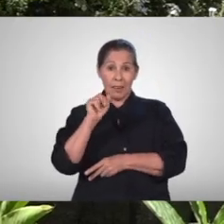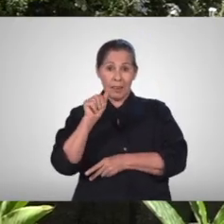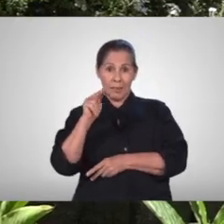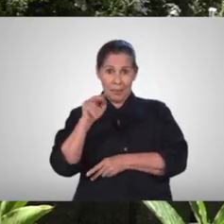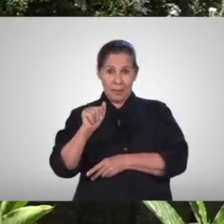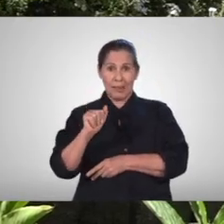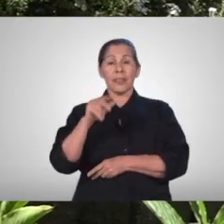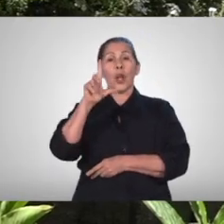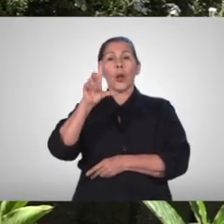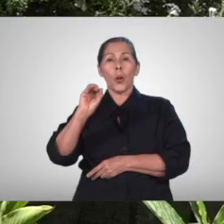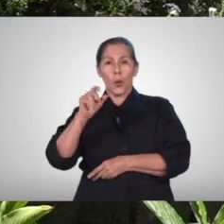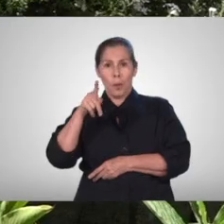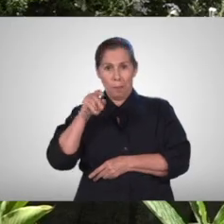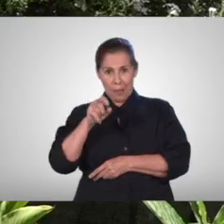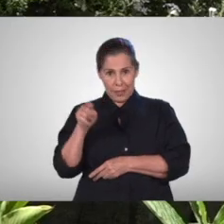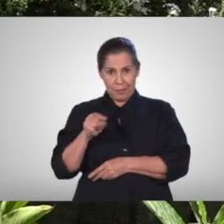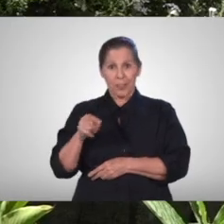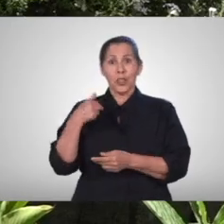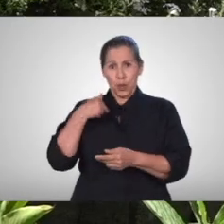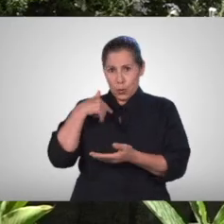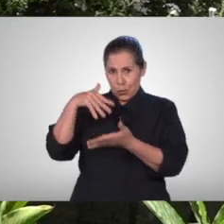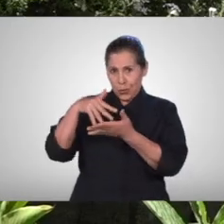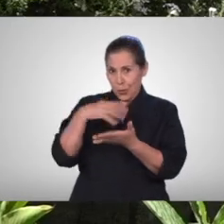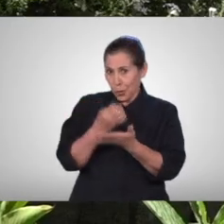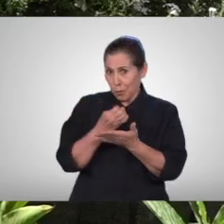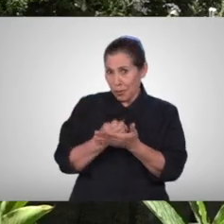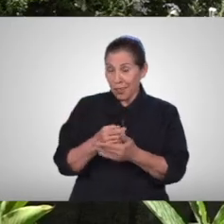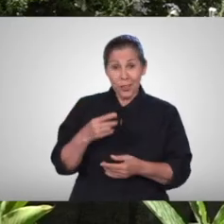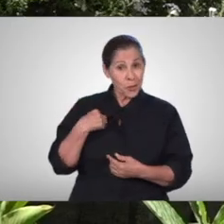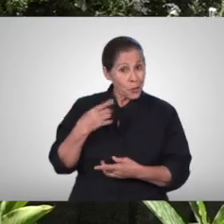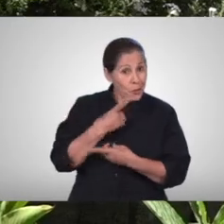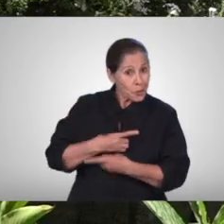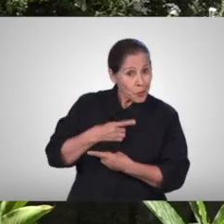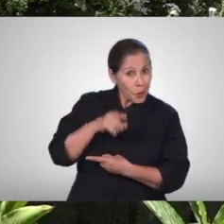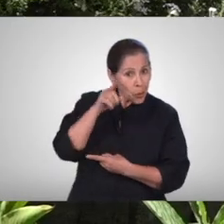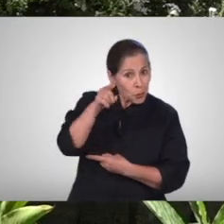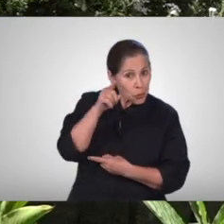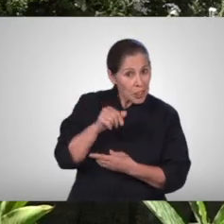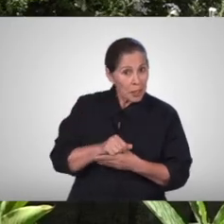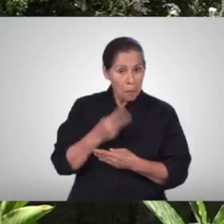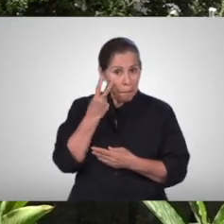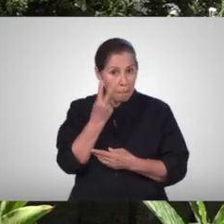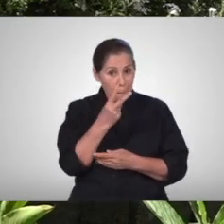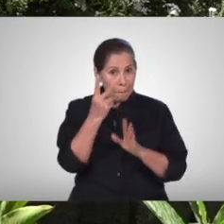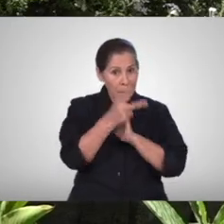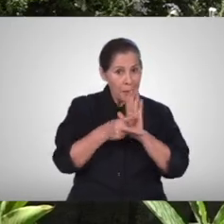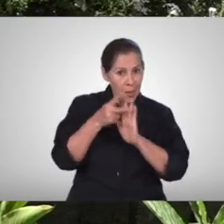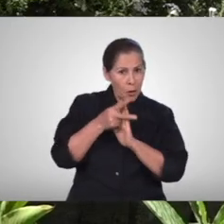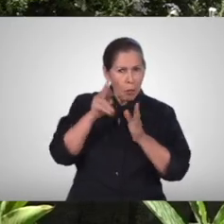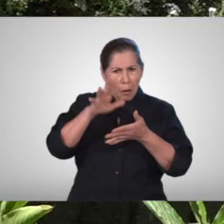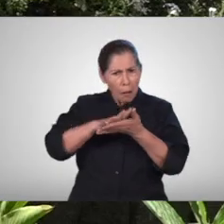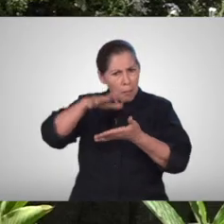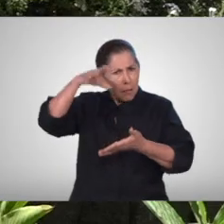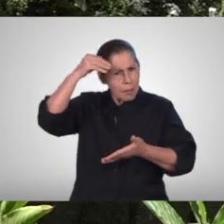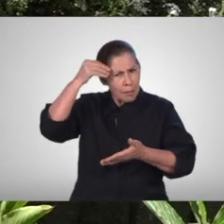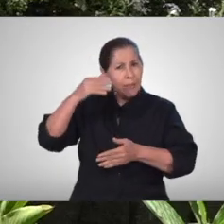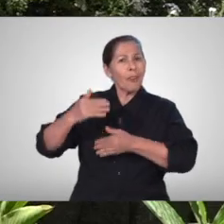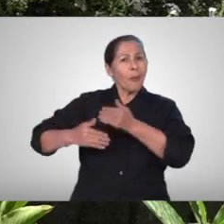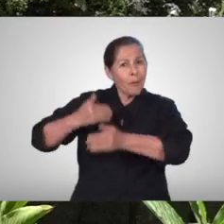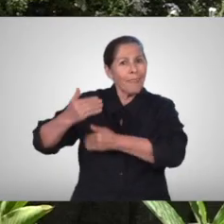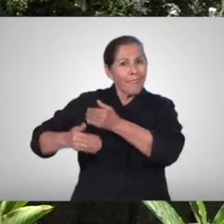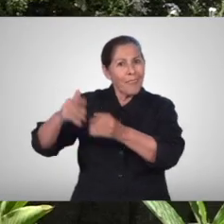y es un placer que el día de hoy dediques una parte de tu tiempo para informarte y orientarte respecto al proceso electoral